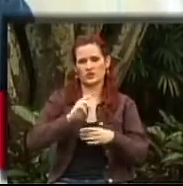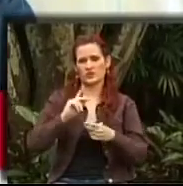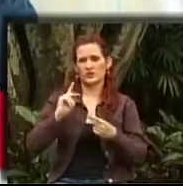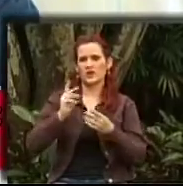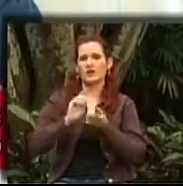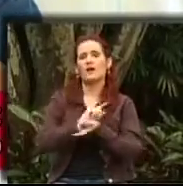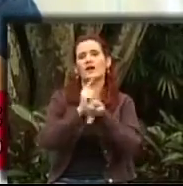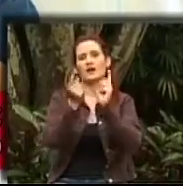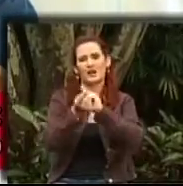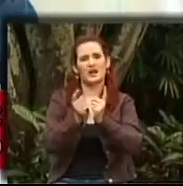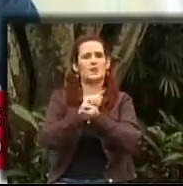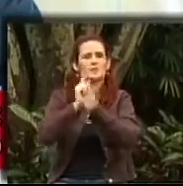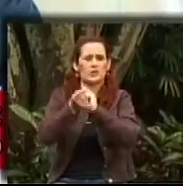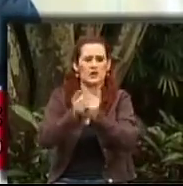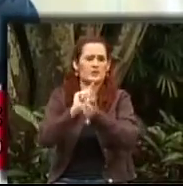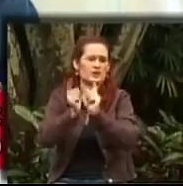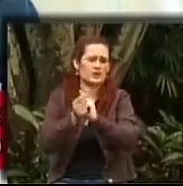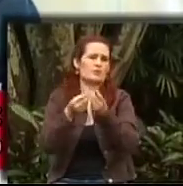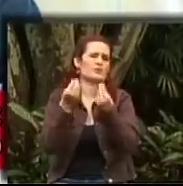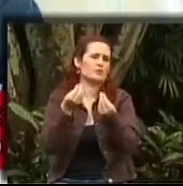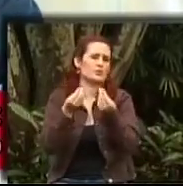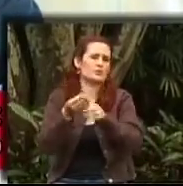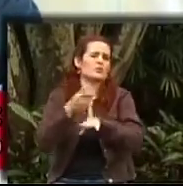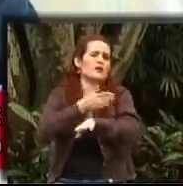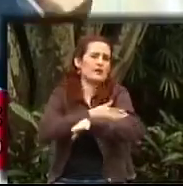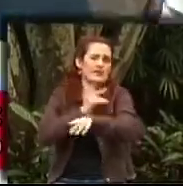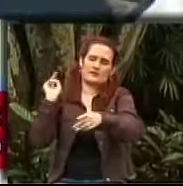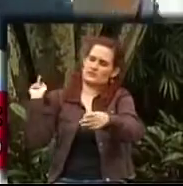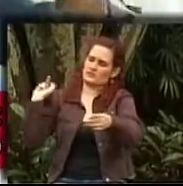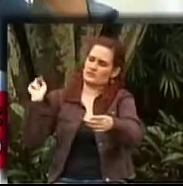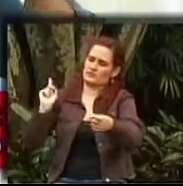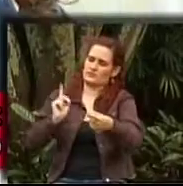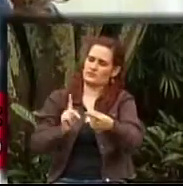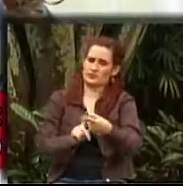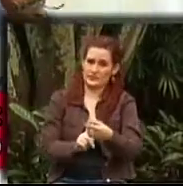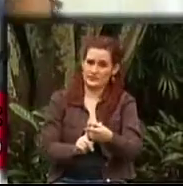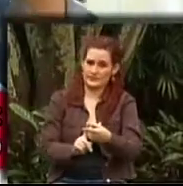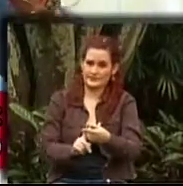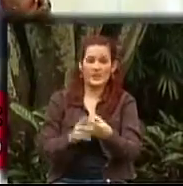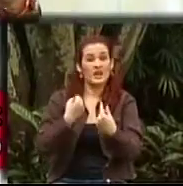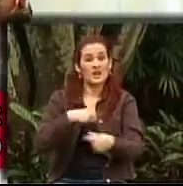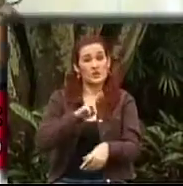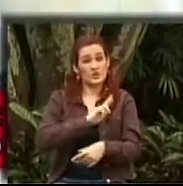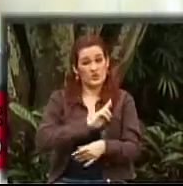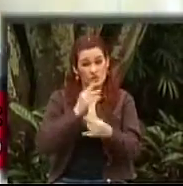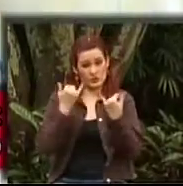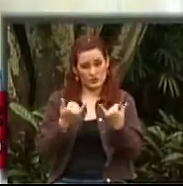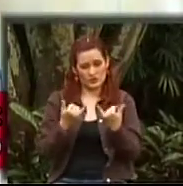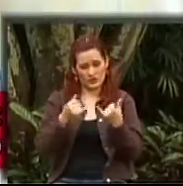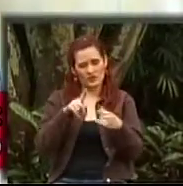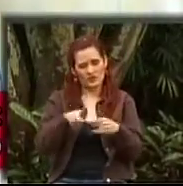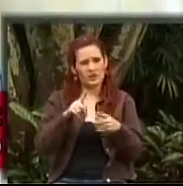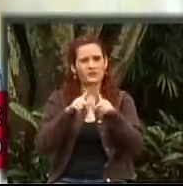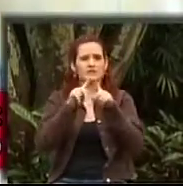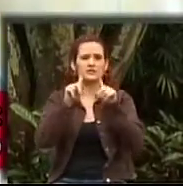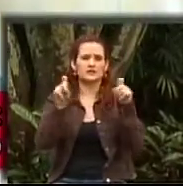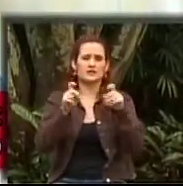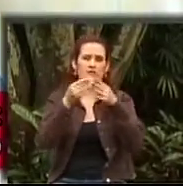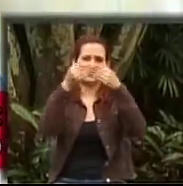transformaciones que ha tenido, los nombres que se le ha cambiado, siempre ha tenido dentro de sus temas y dentro de su agenda el tema de